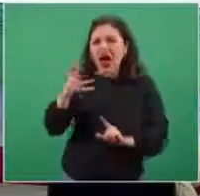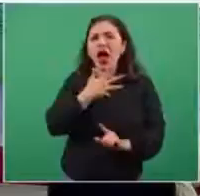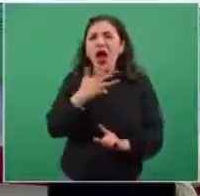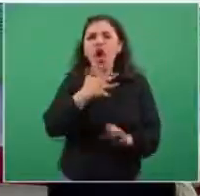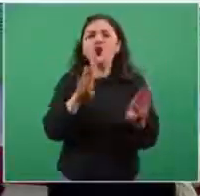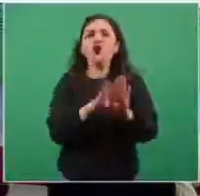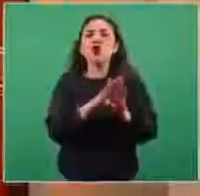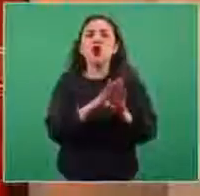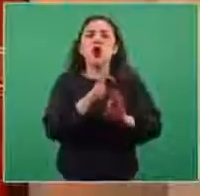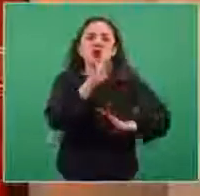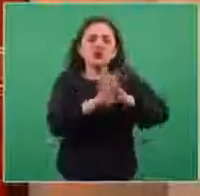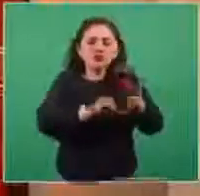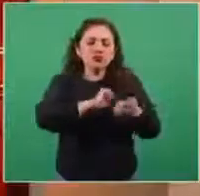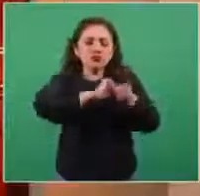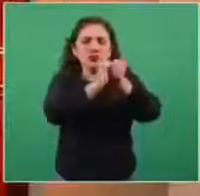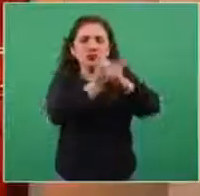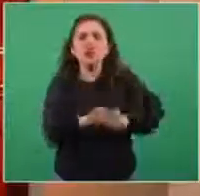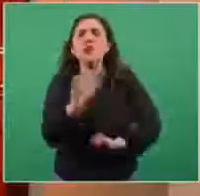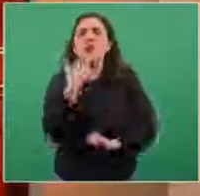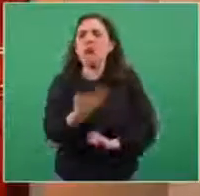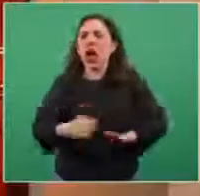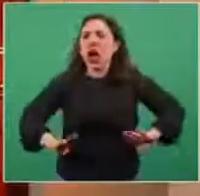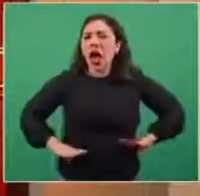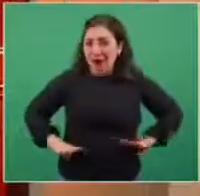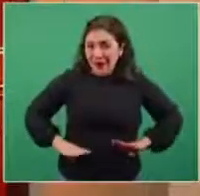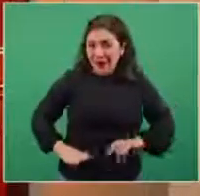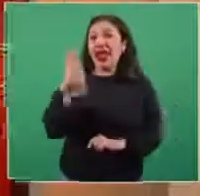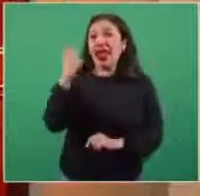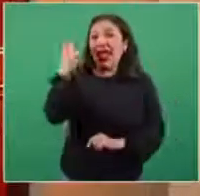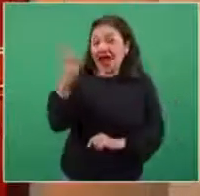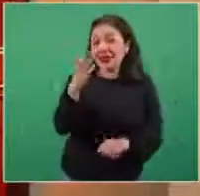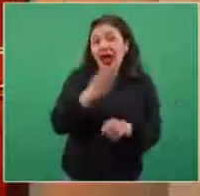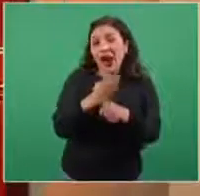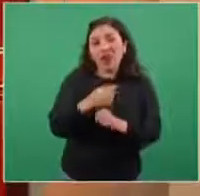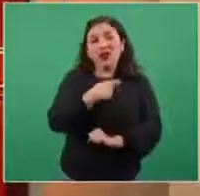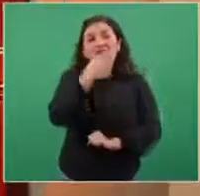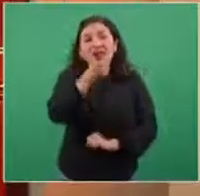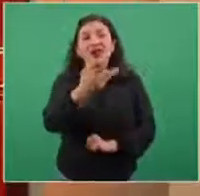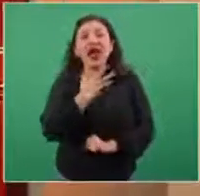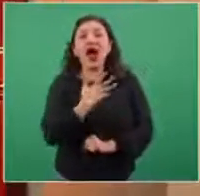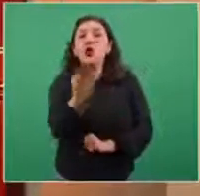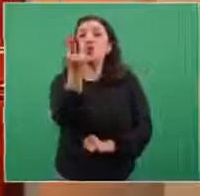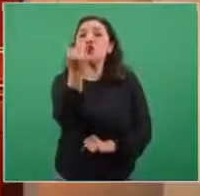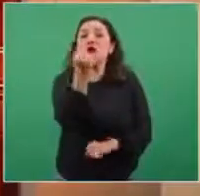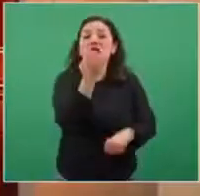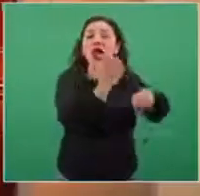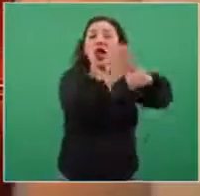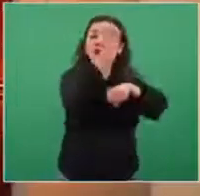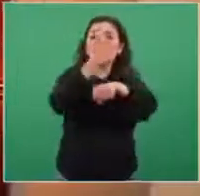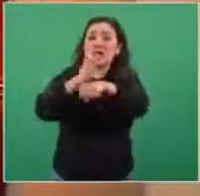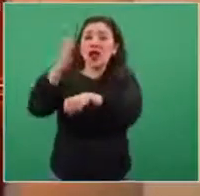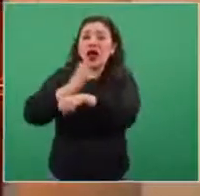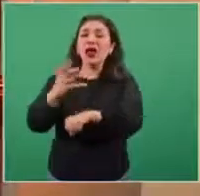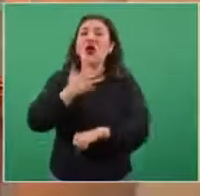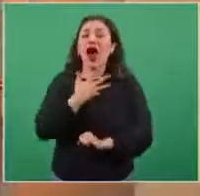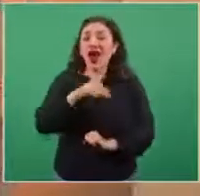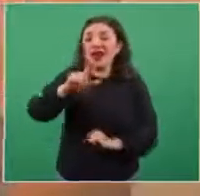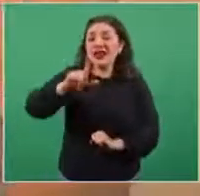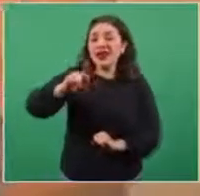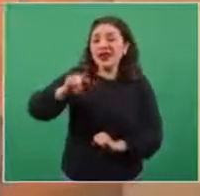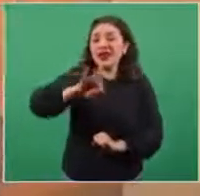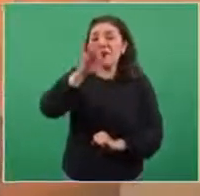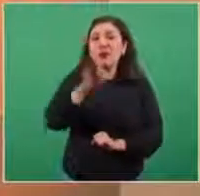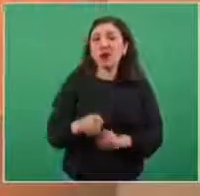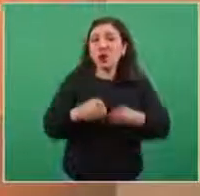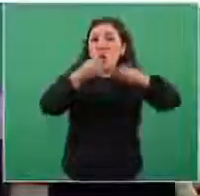un adecuado desenlace. En este punto queremos resaltar que existen nueve entidades federativas con más del 70 por